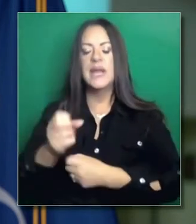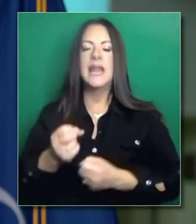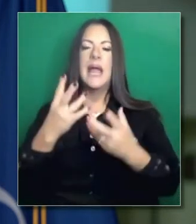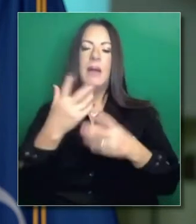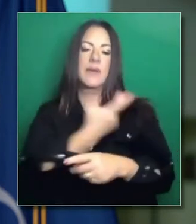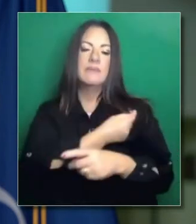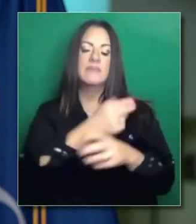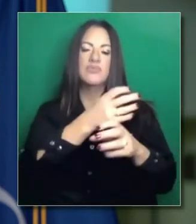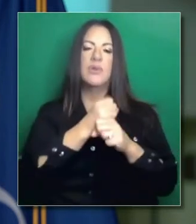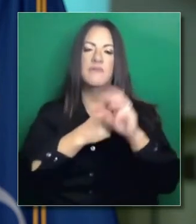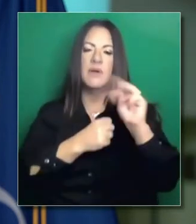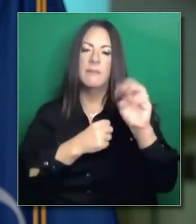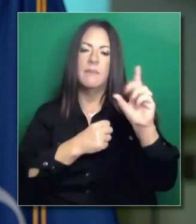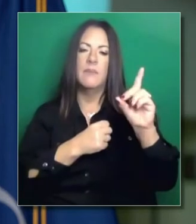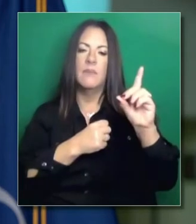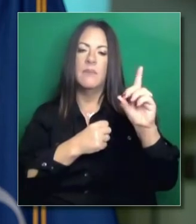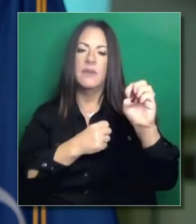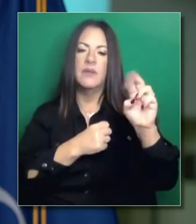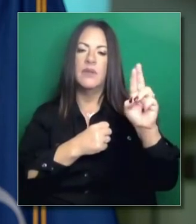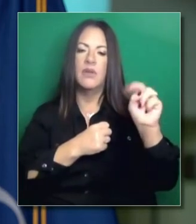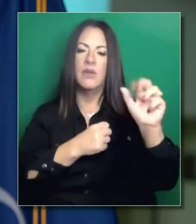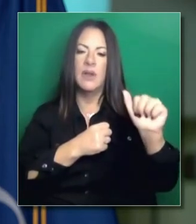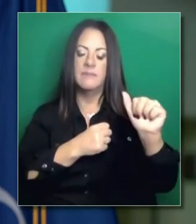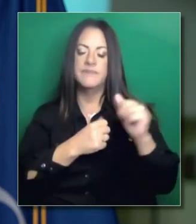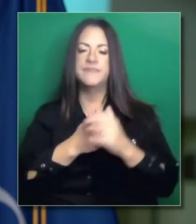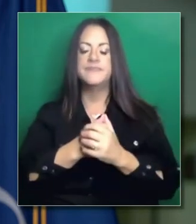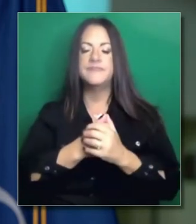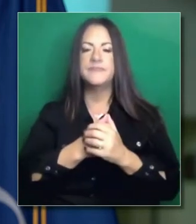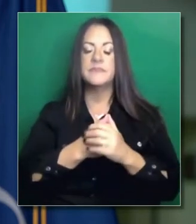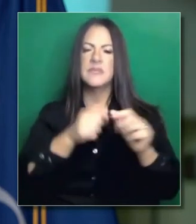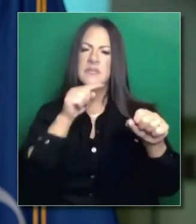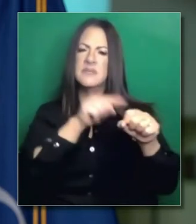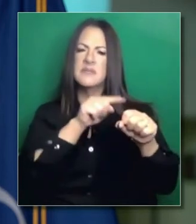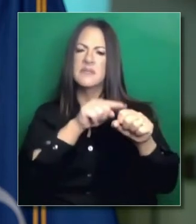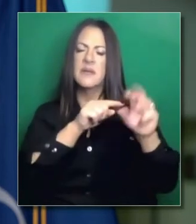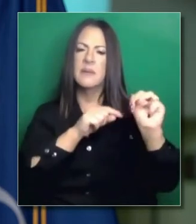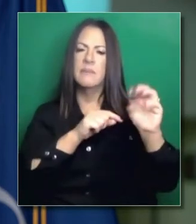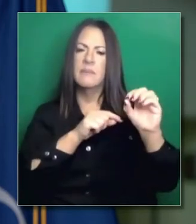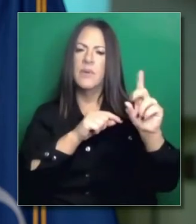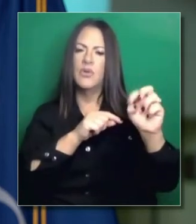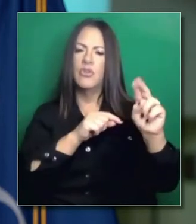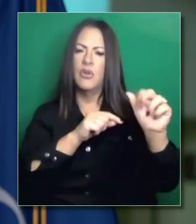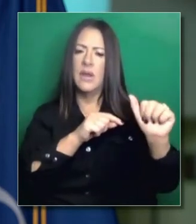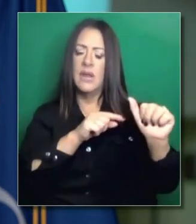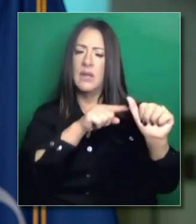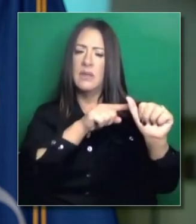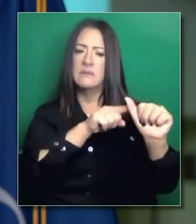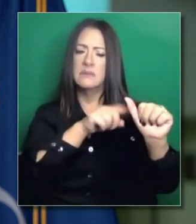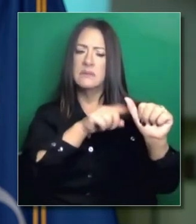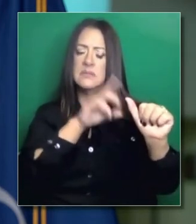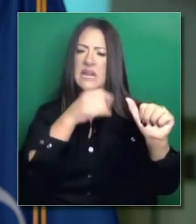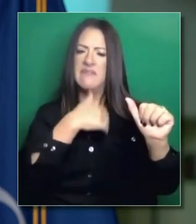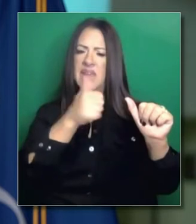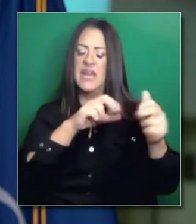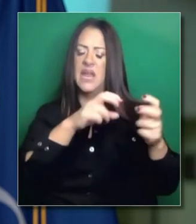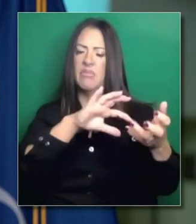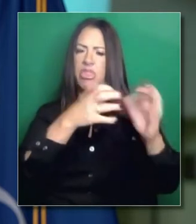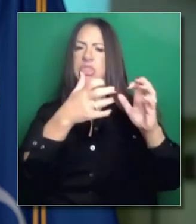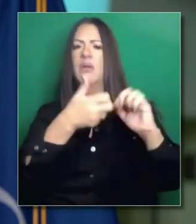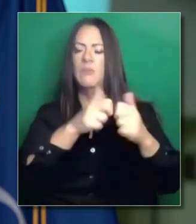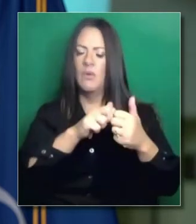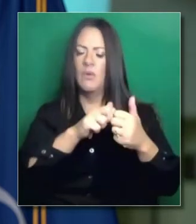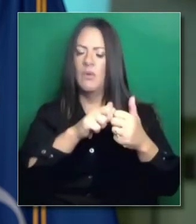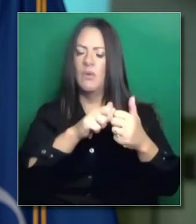Y también me gustaría saber si con la vacuna Moderna. Hemos visto algún impedimento a nivel de